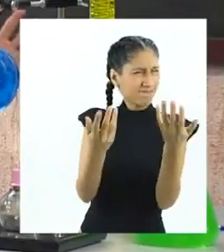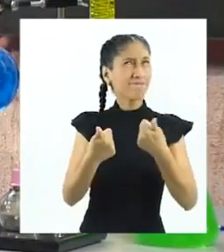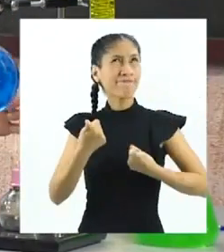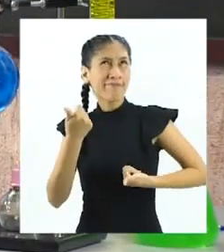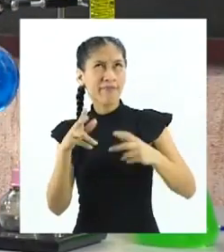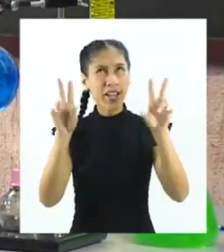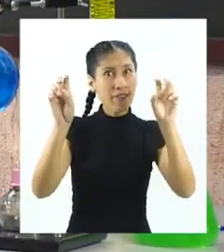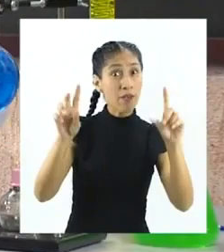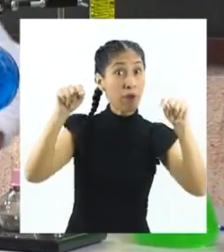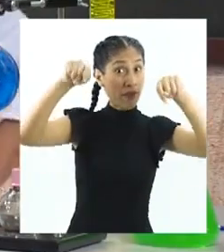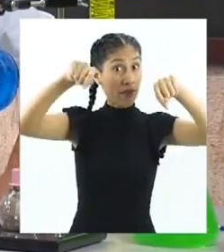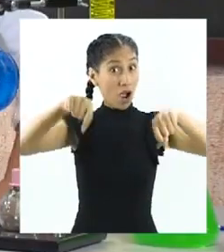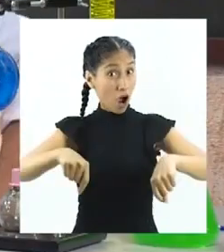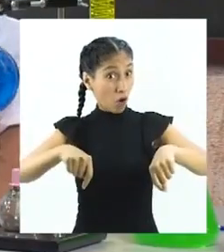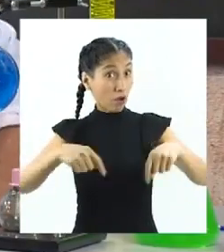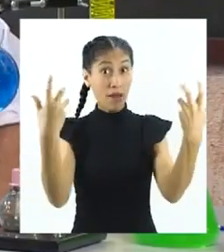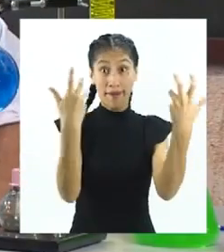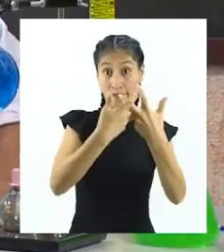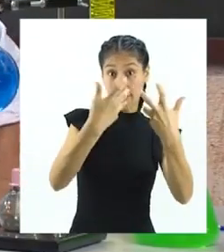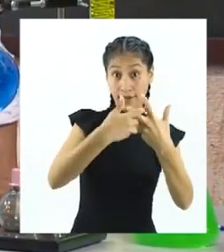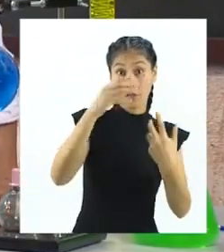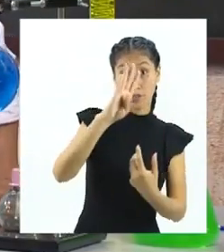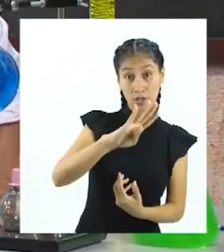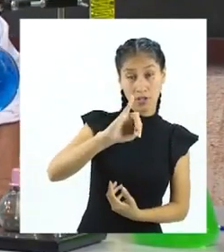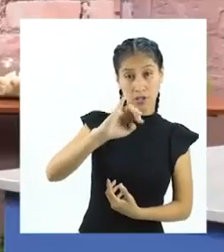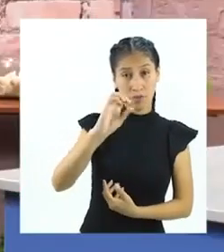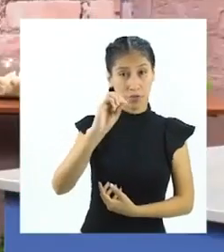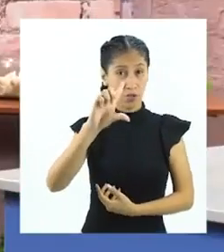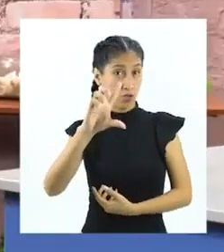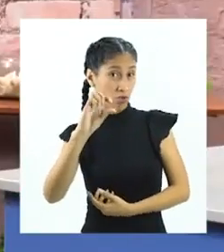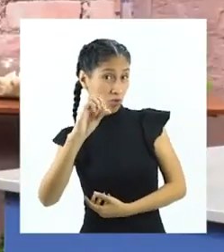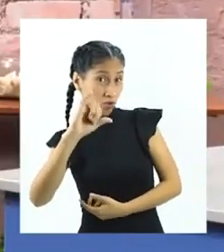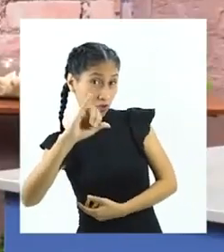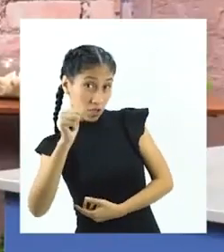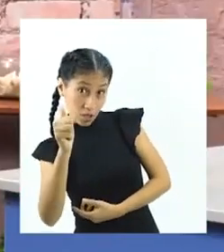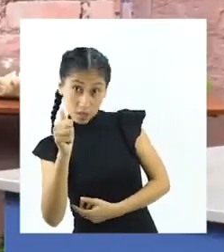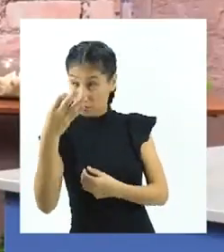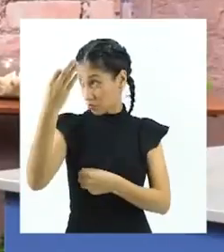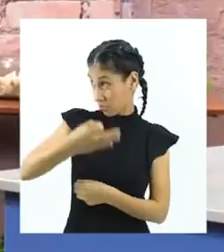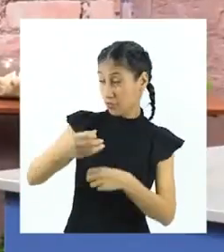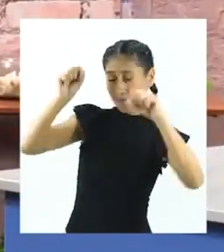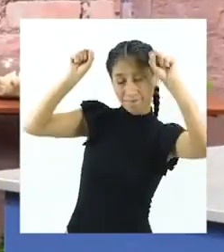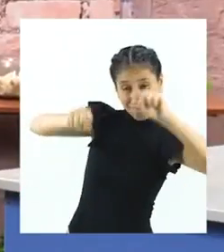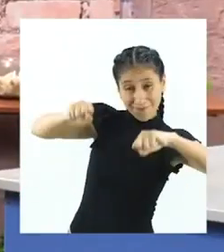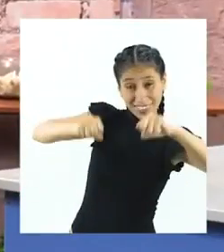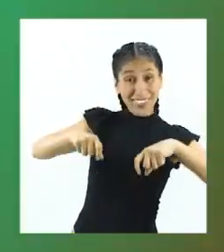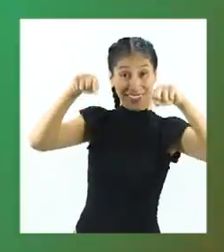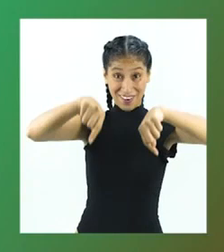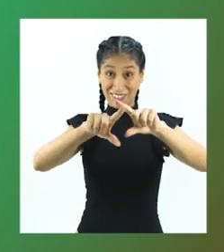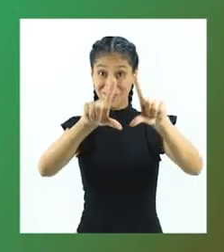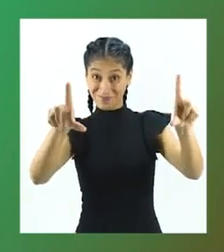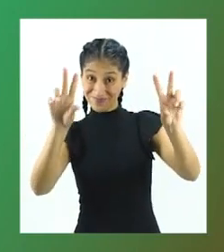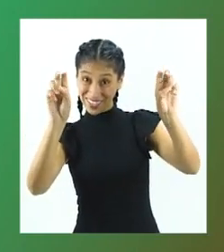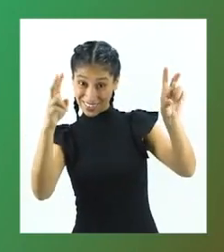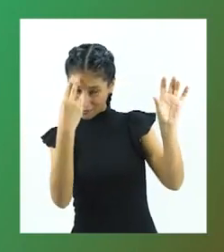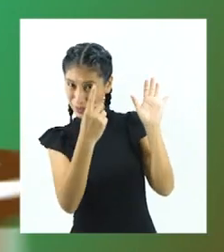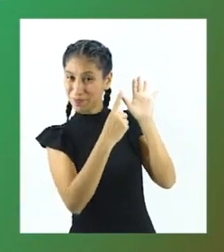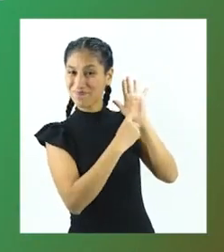Sospecho que el tema de hoy tiene que ver con la biología, ¿verdad? efectivamente, el tema de hoy es